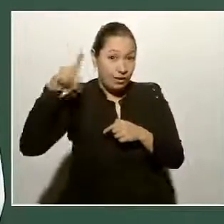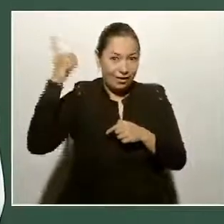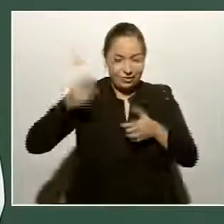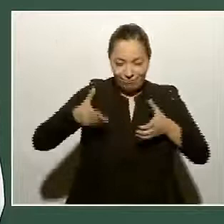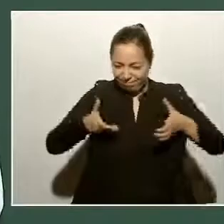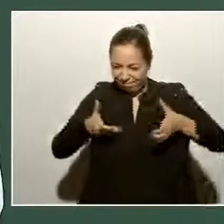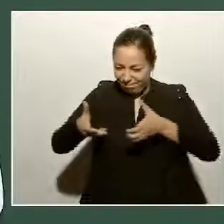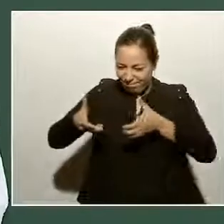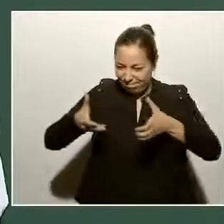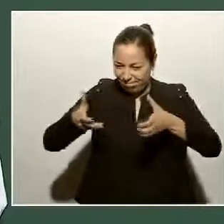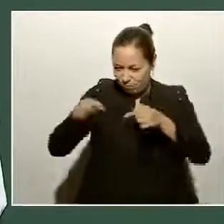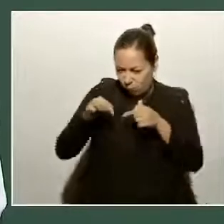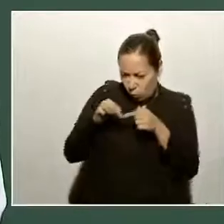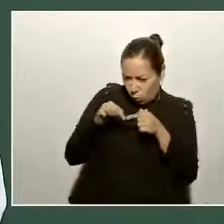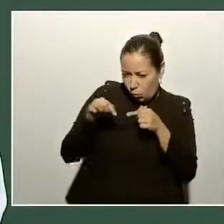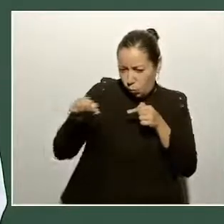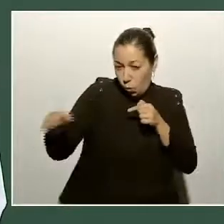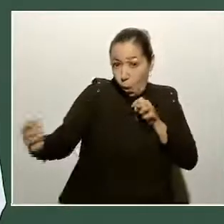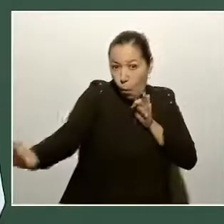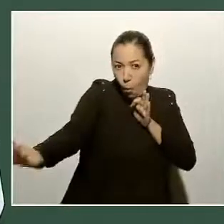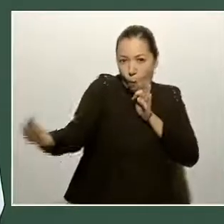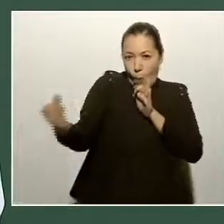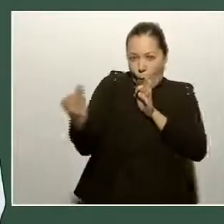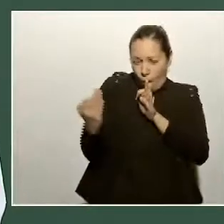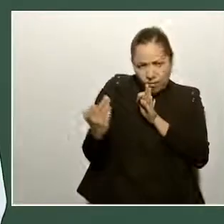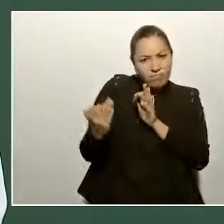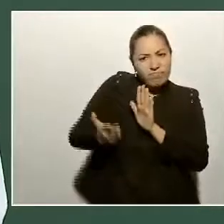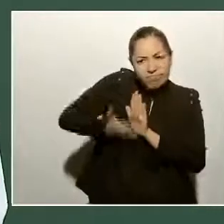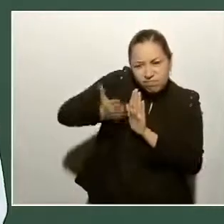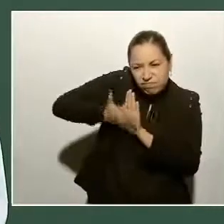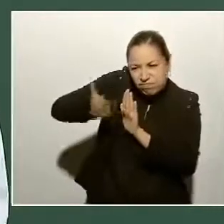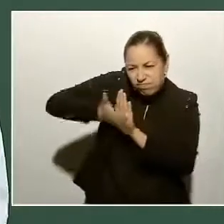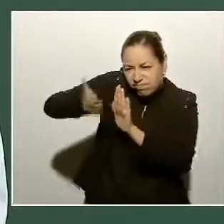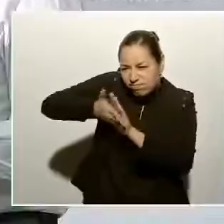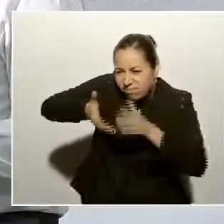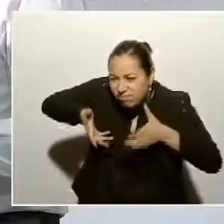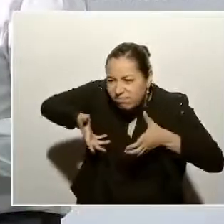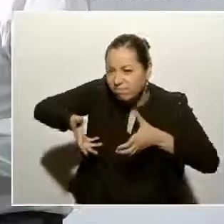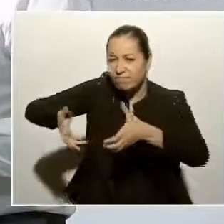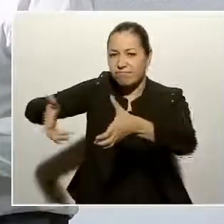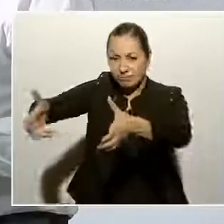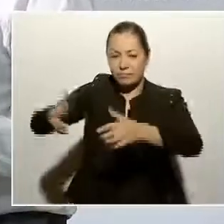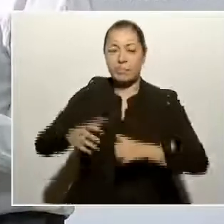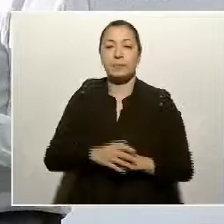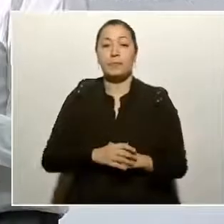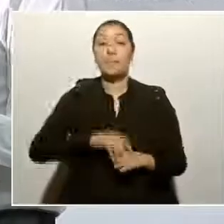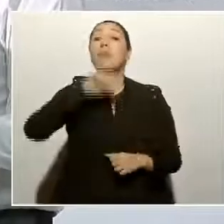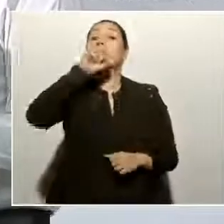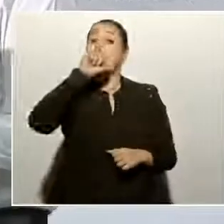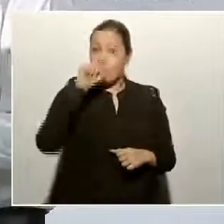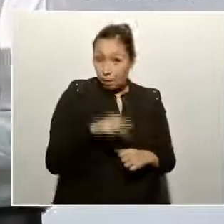a terminar también